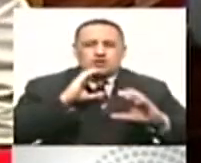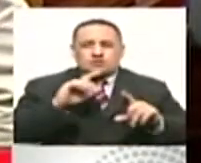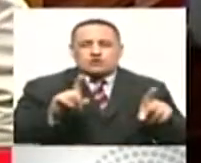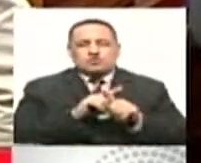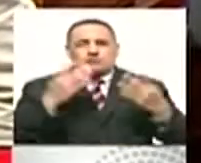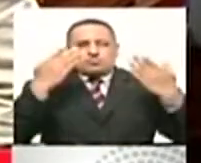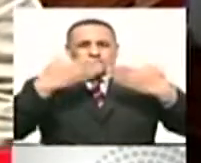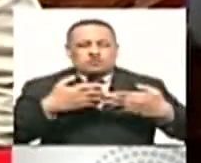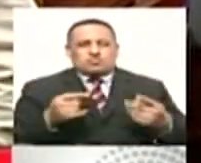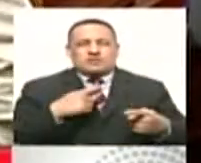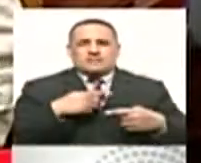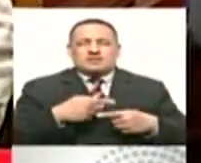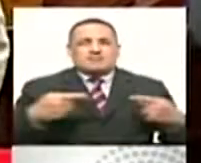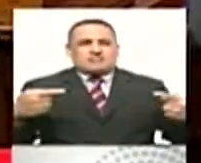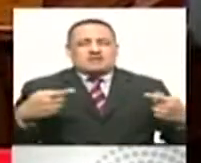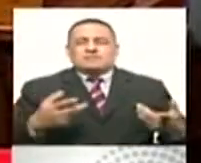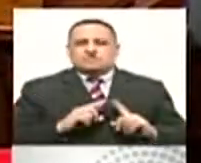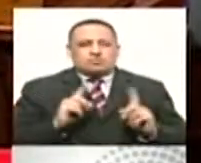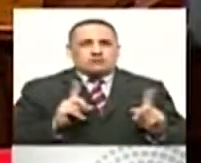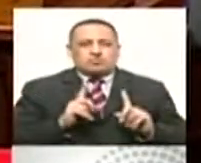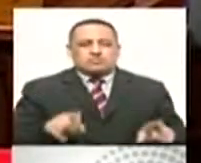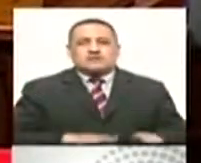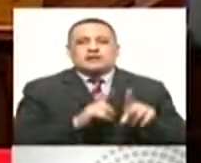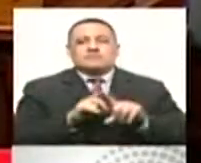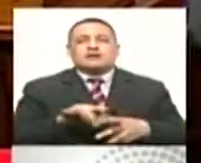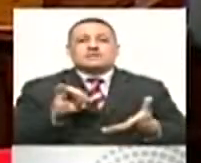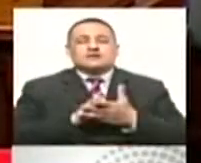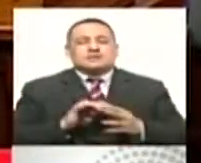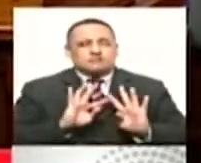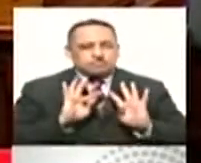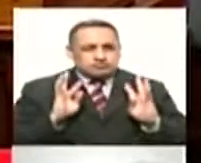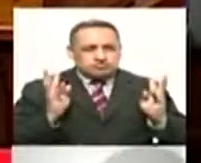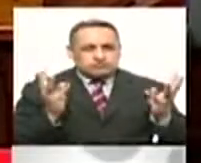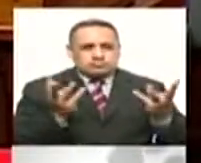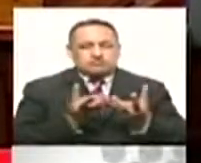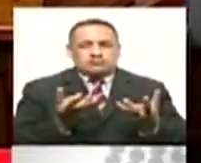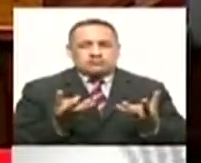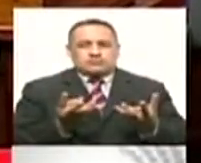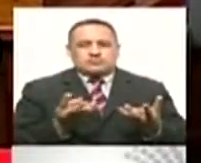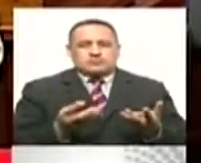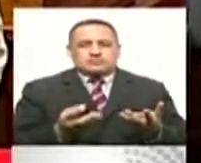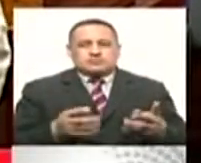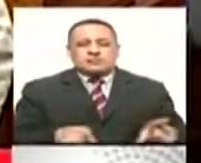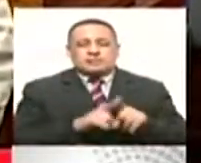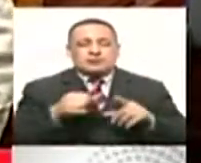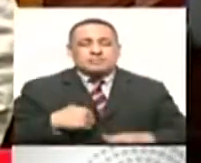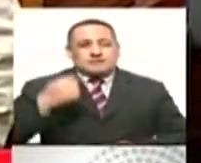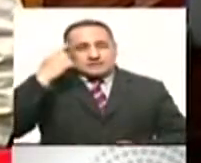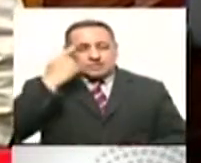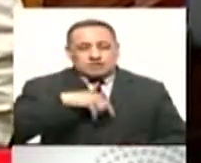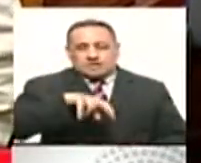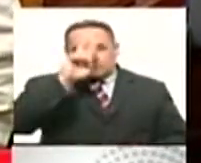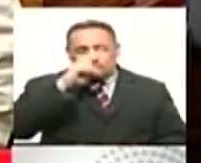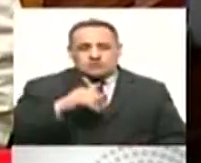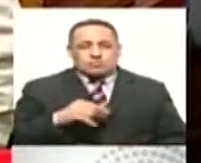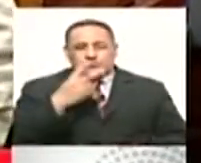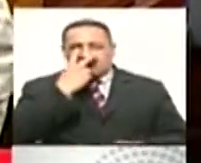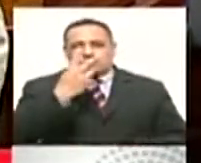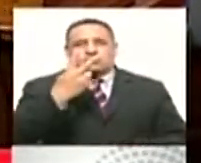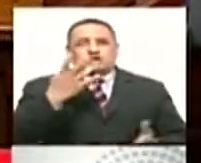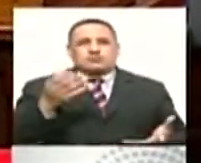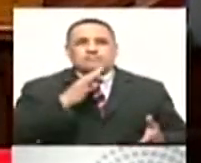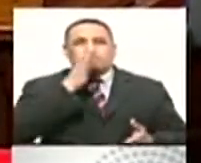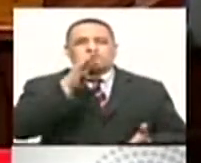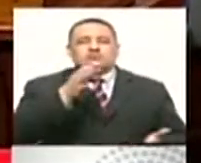protocolos están establecidos, la Pfizer ya ha sido aprobada, hay experiencia de países vecinos que ya están vacunando,